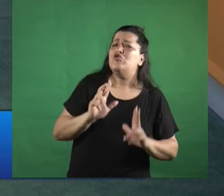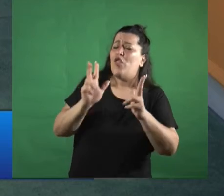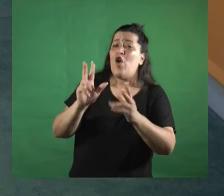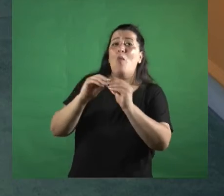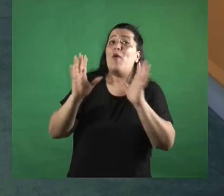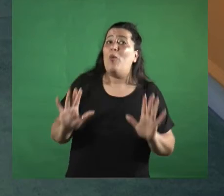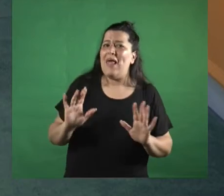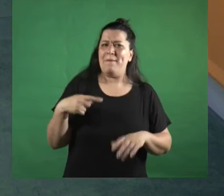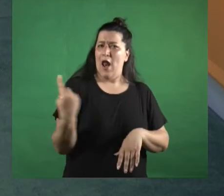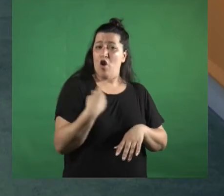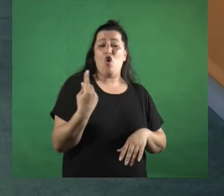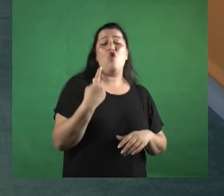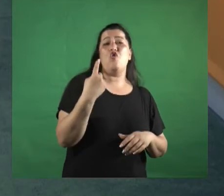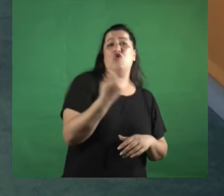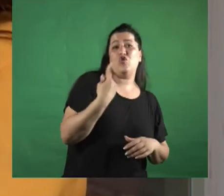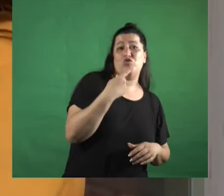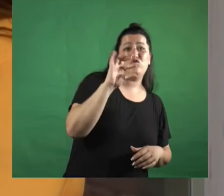es que a nosotros y nosotras